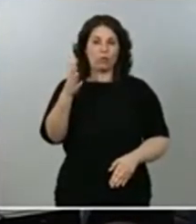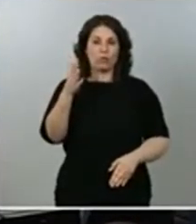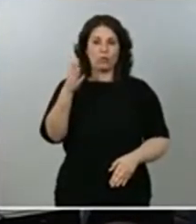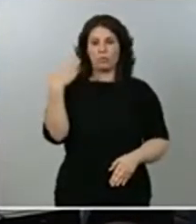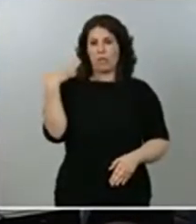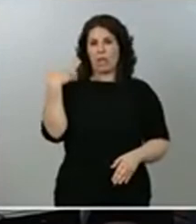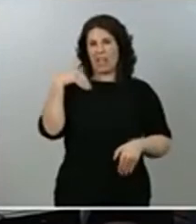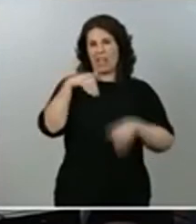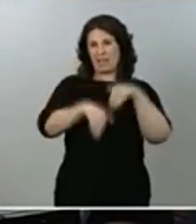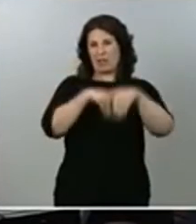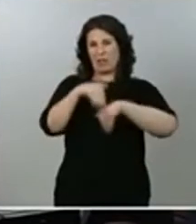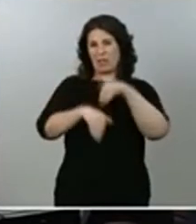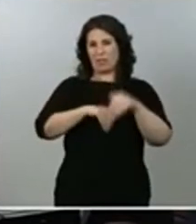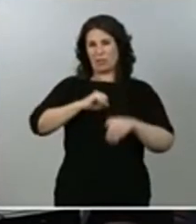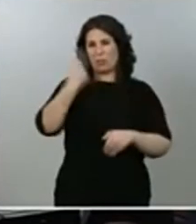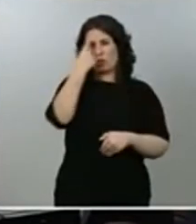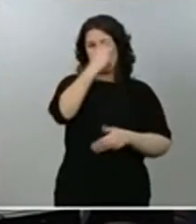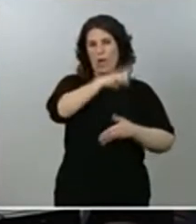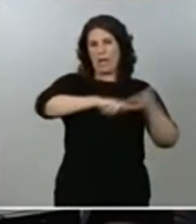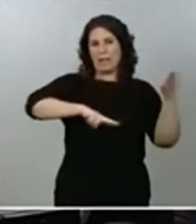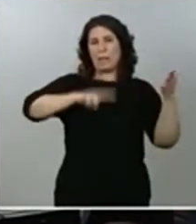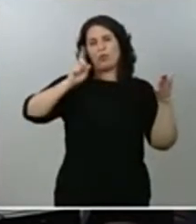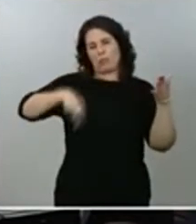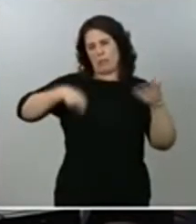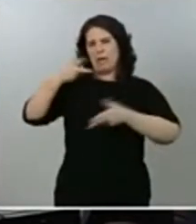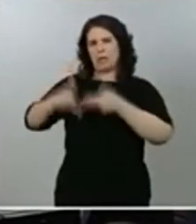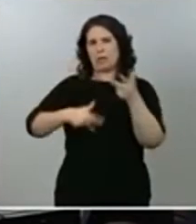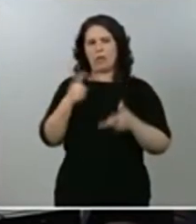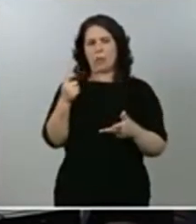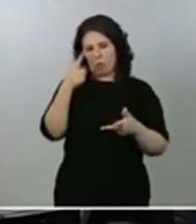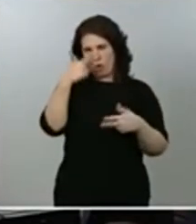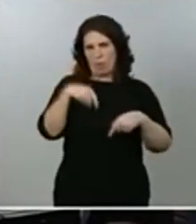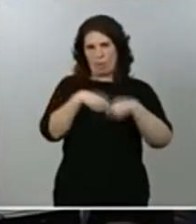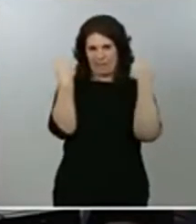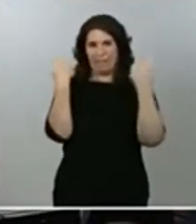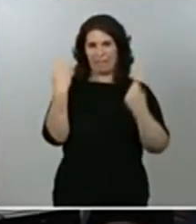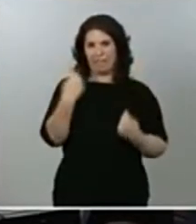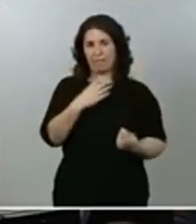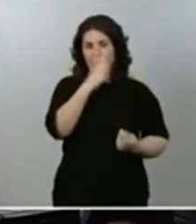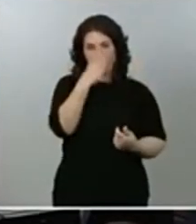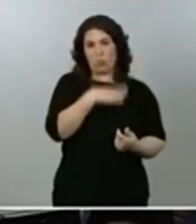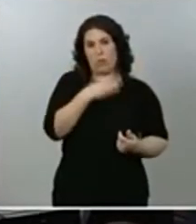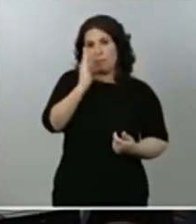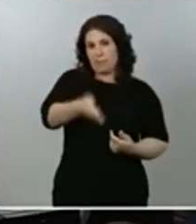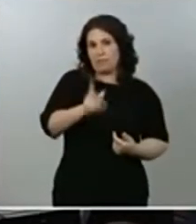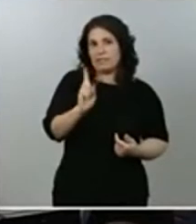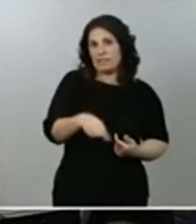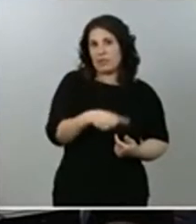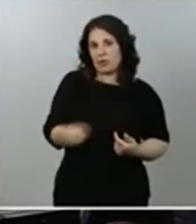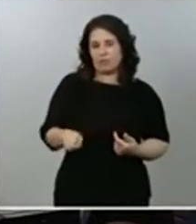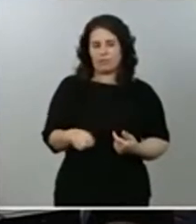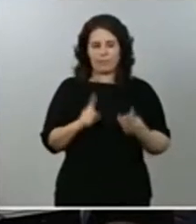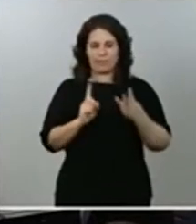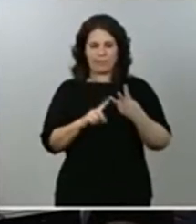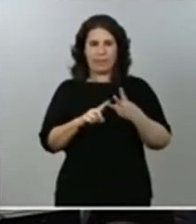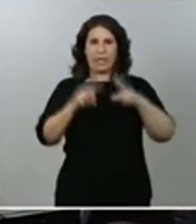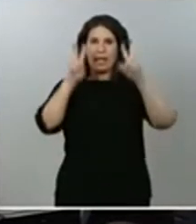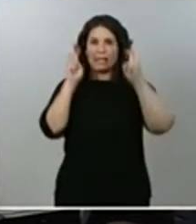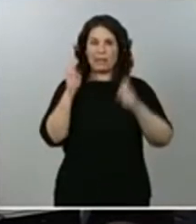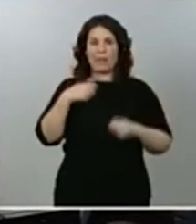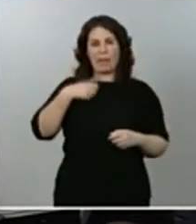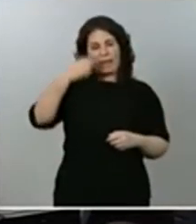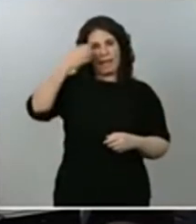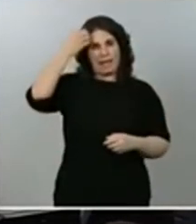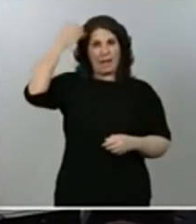todo en Galicia, pero también en Euskadi. Y respecto a la cuestión del rey emérito, se siguen conociendo informaciones que podíamos